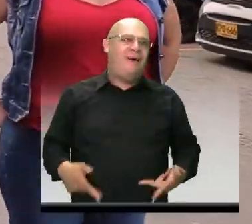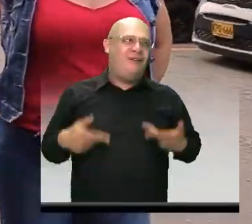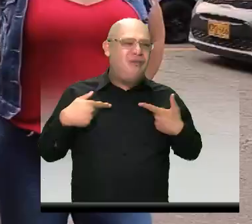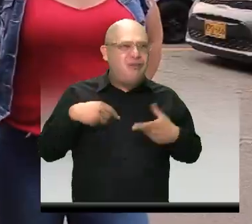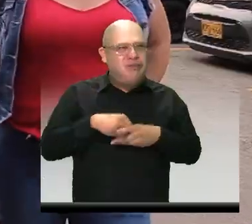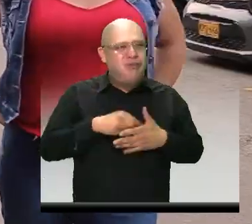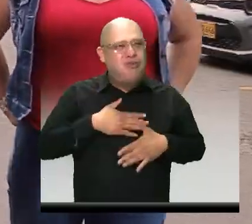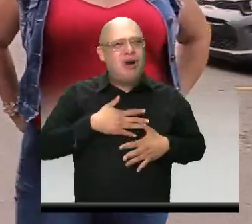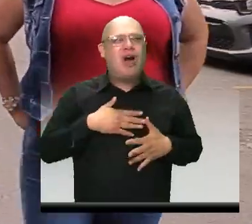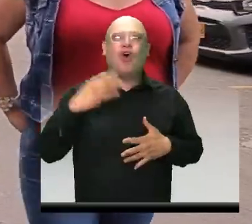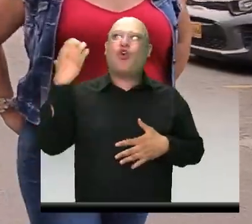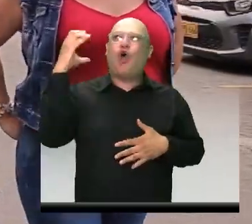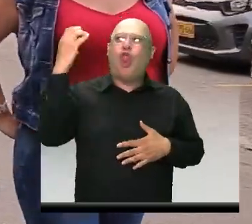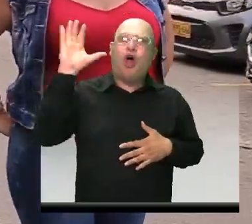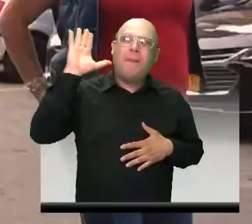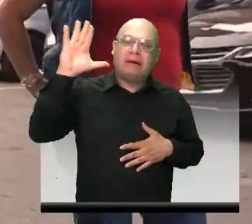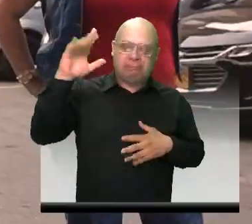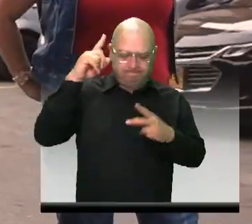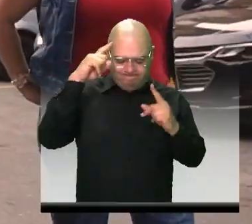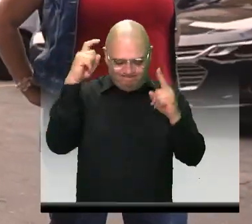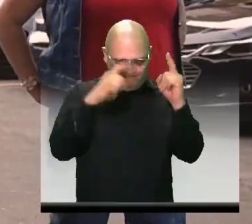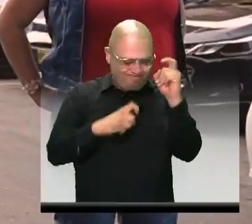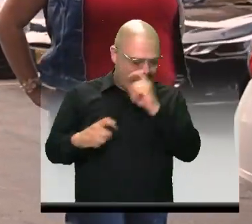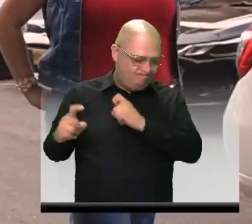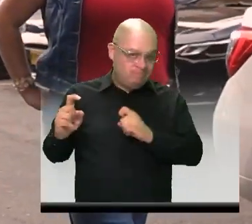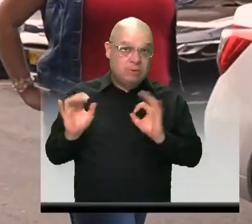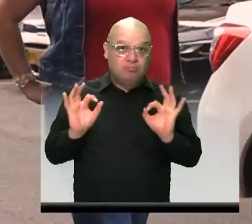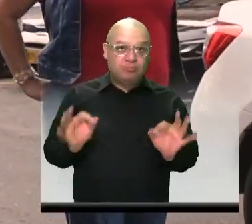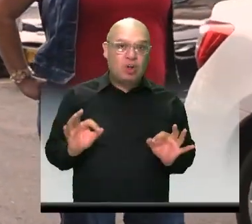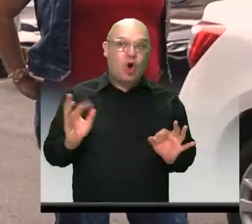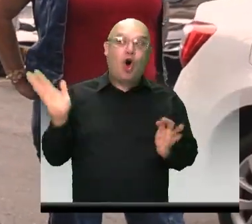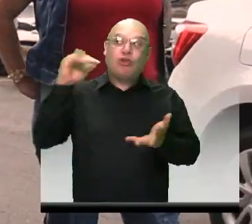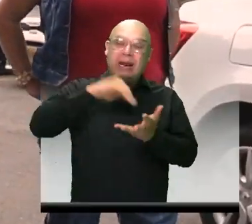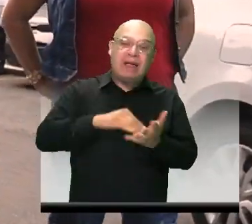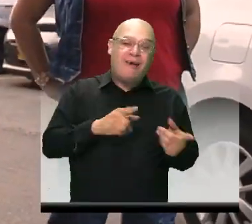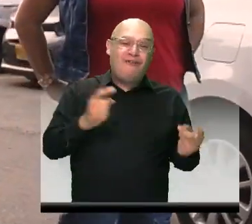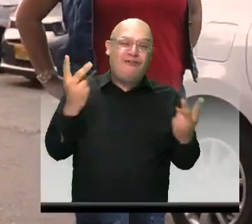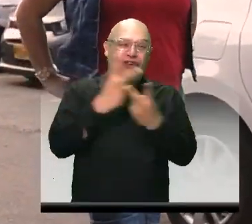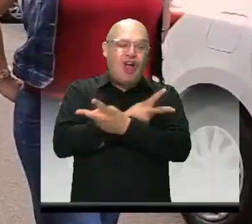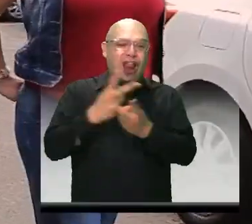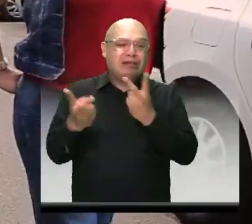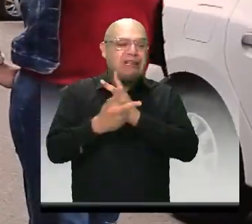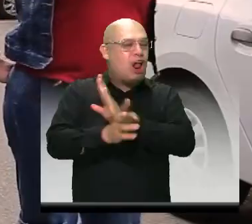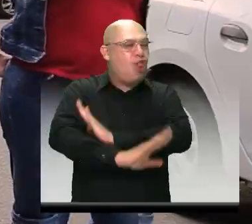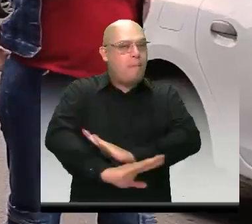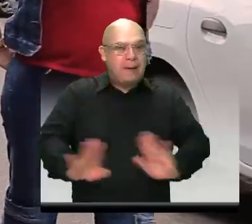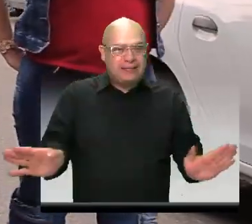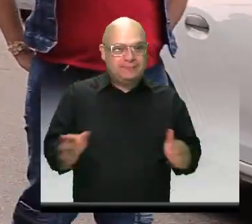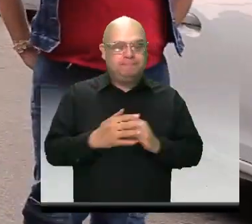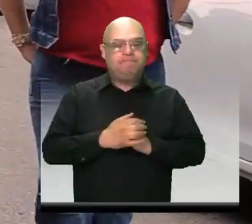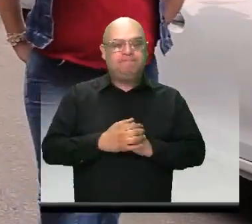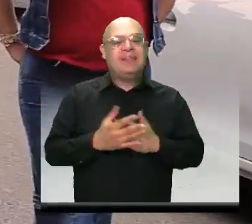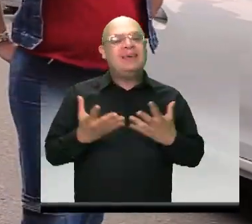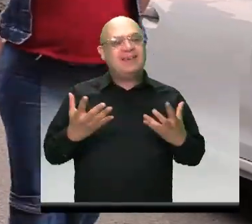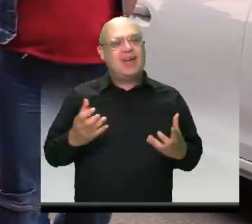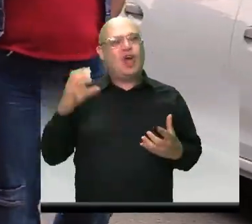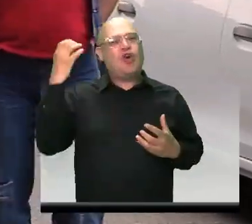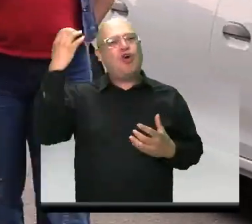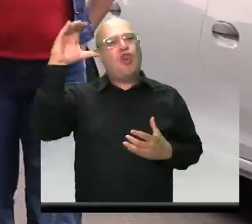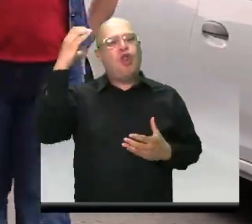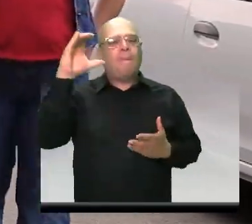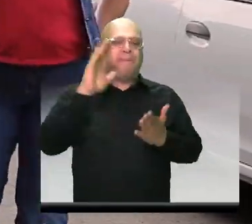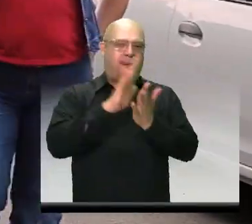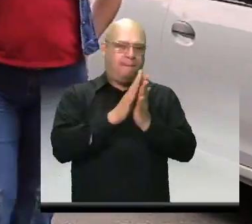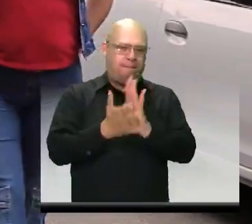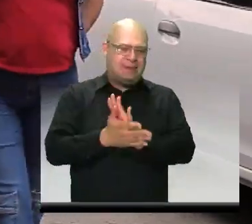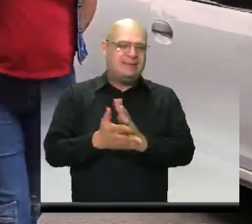nuestro país, y pensar en esa garantía, no repetición. No queremos más violencia. Queremos un país en paz y